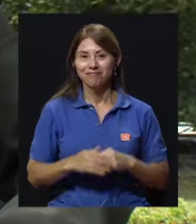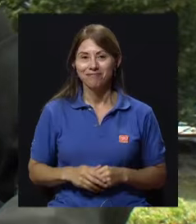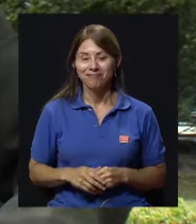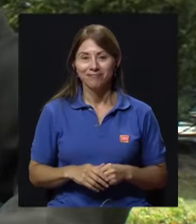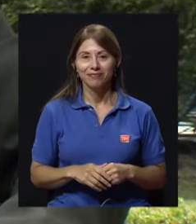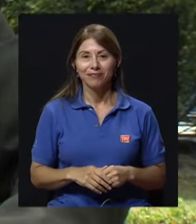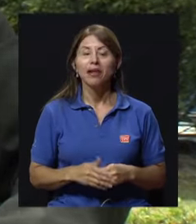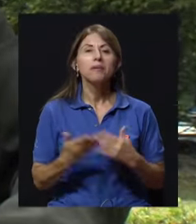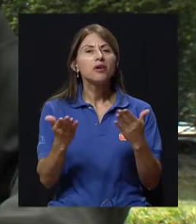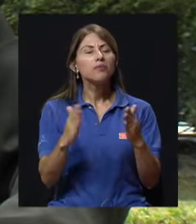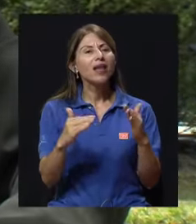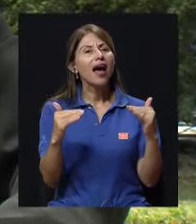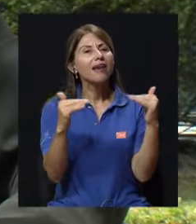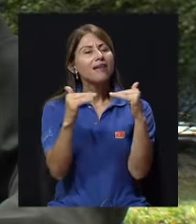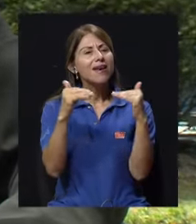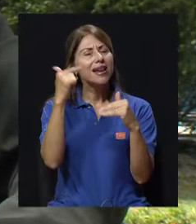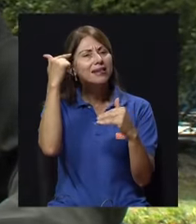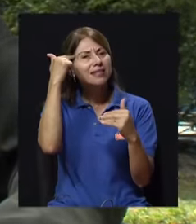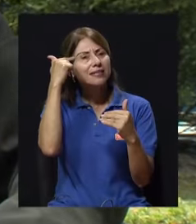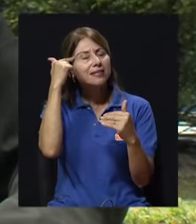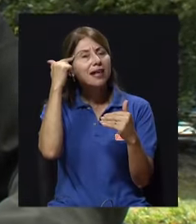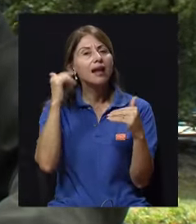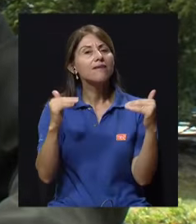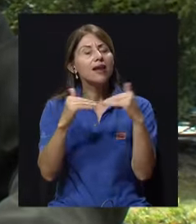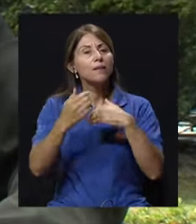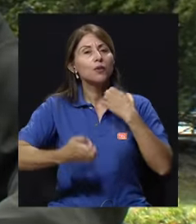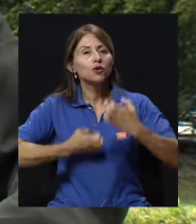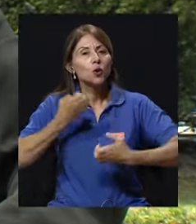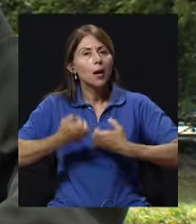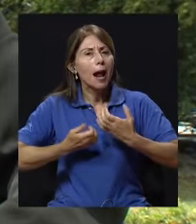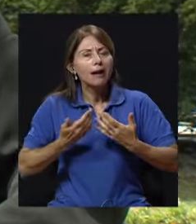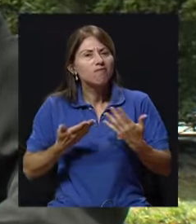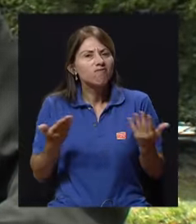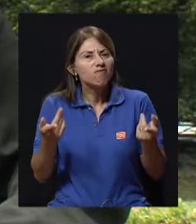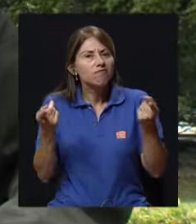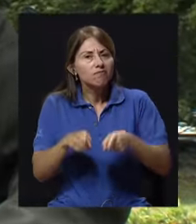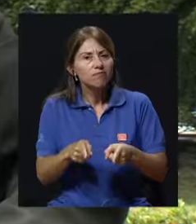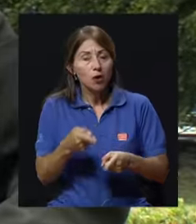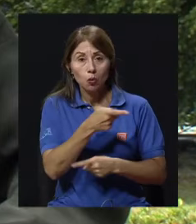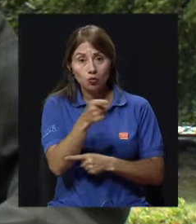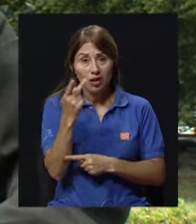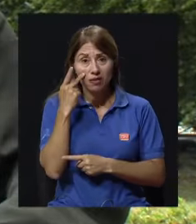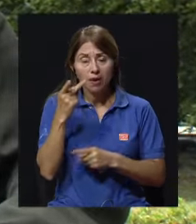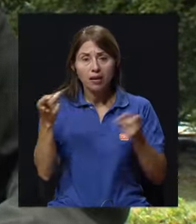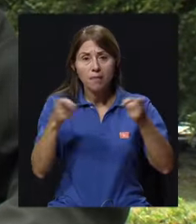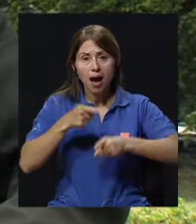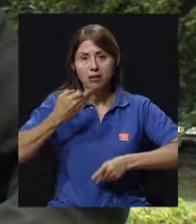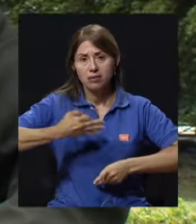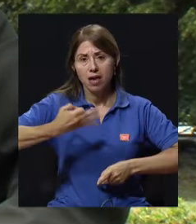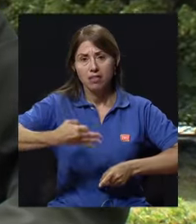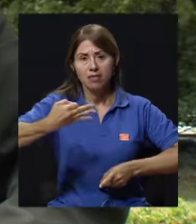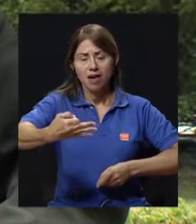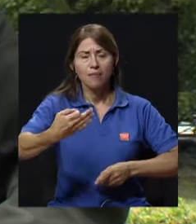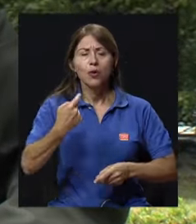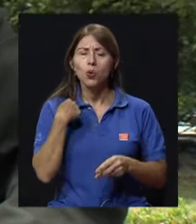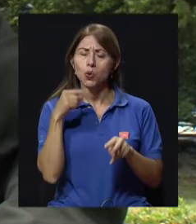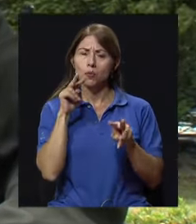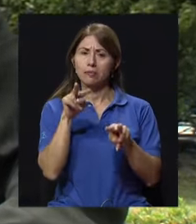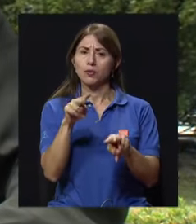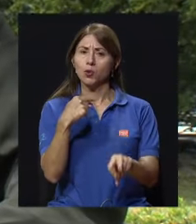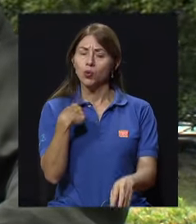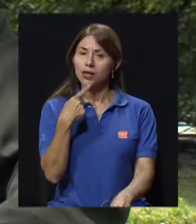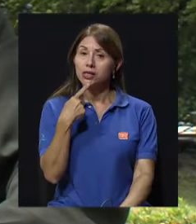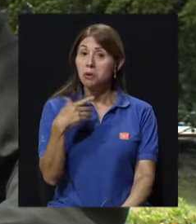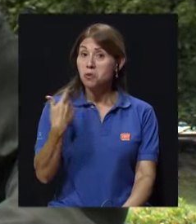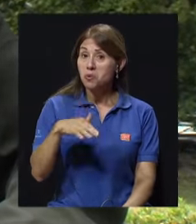a nivel psíquico, a nivel emocional, que ustedes ven en el día a día, ¿verdad? Y que uno dice, qué